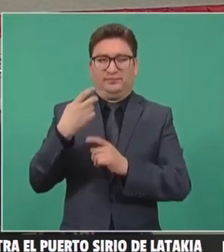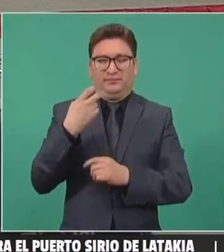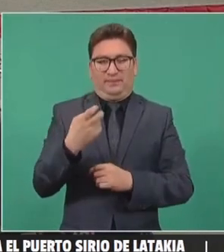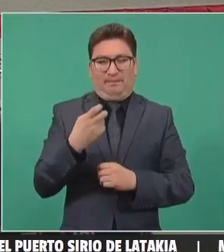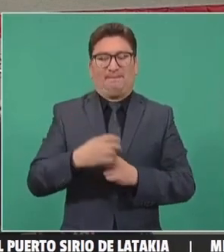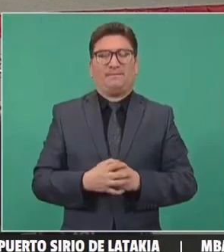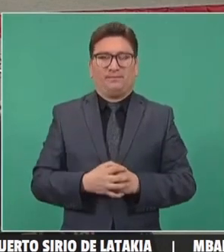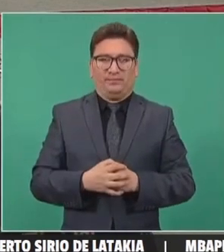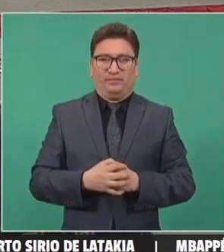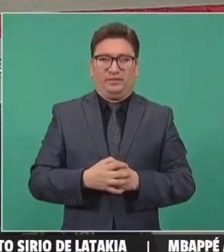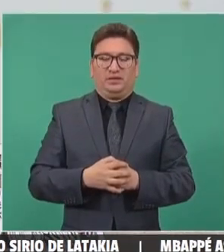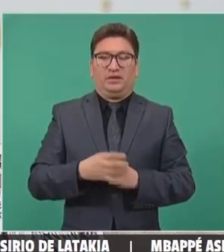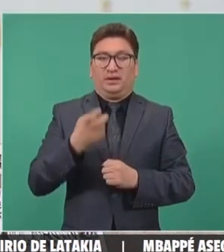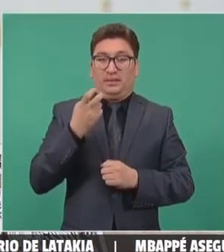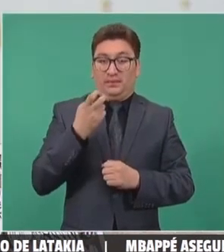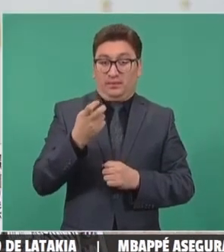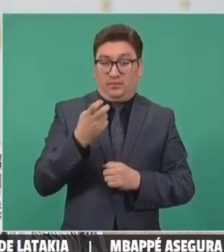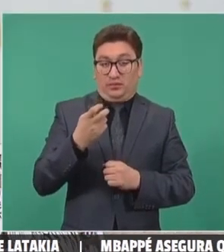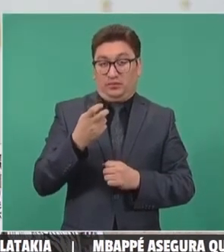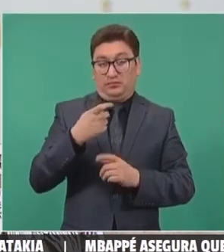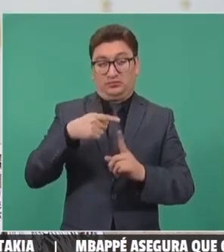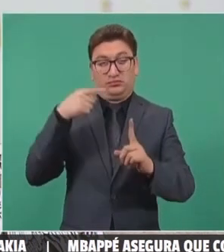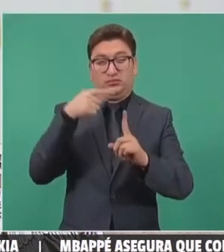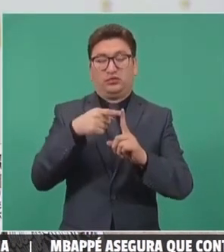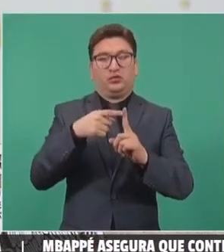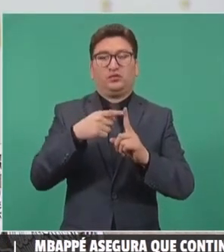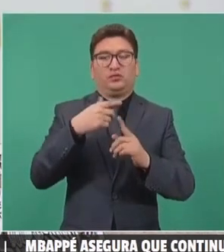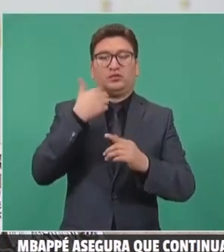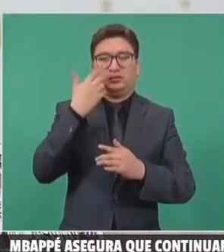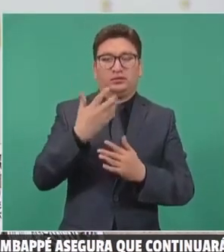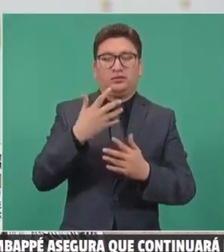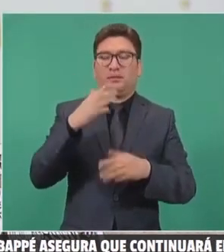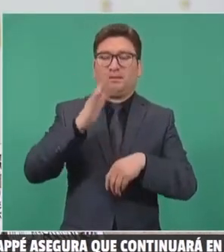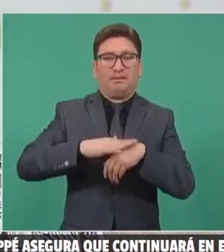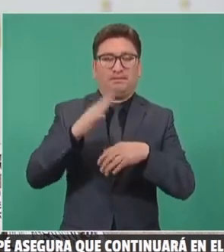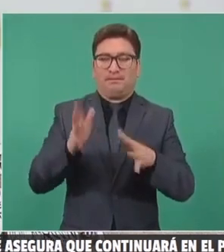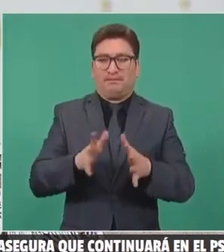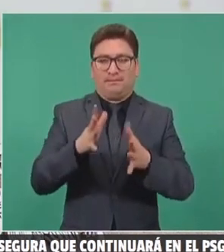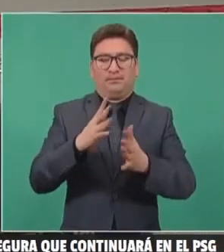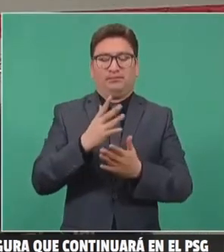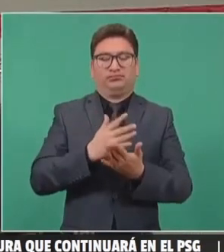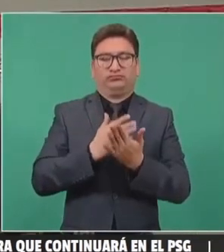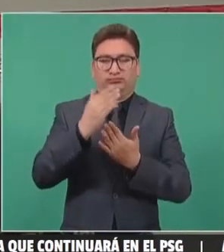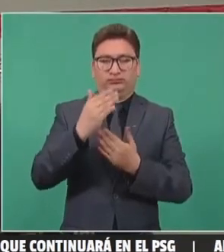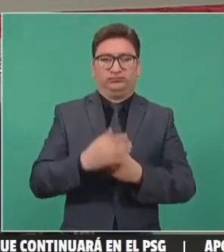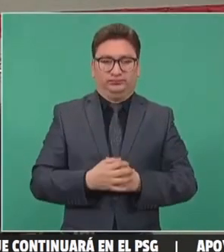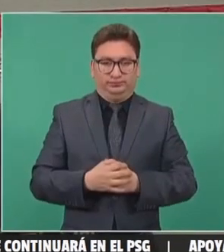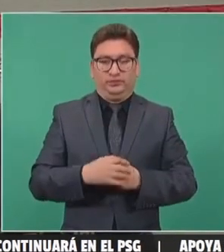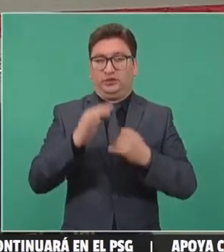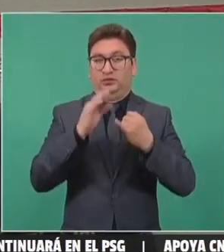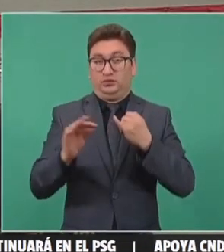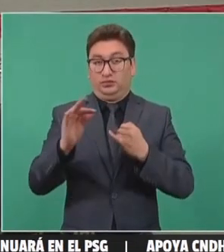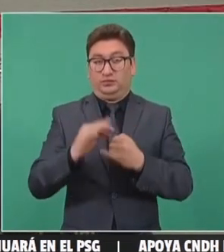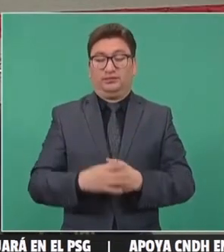más de la mitad y el plan es que aumente más. Vamos con la última.